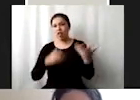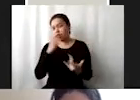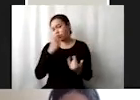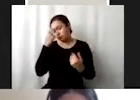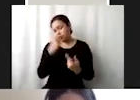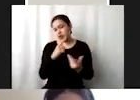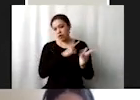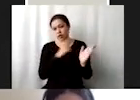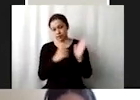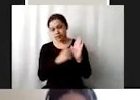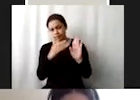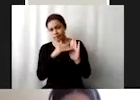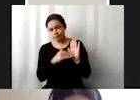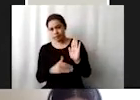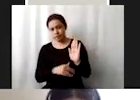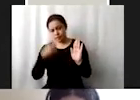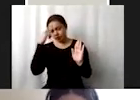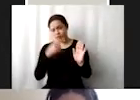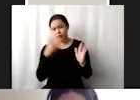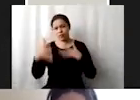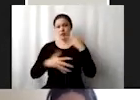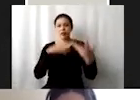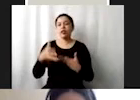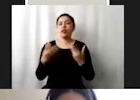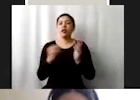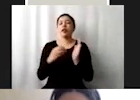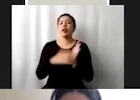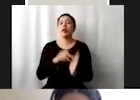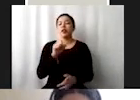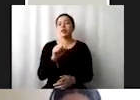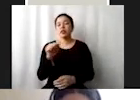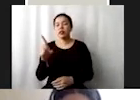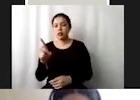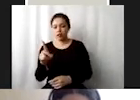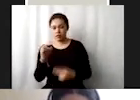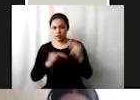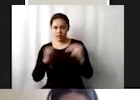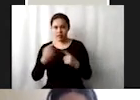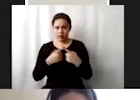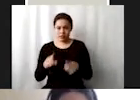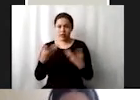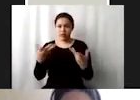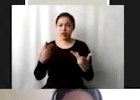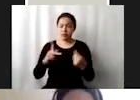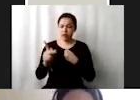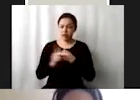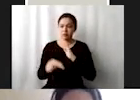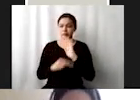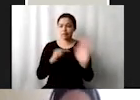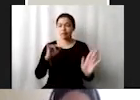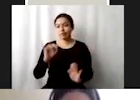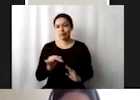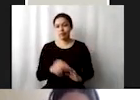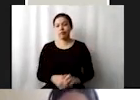específico que se hizo reducción de desastres con la agenda 2030 en todos los niveles del cual nuestro país es parte acá es